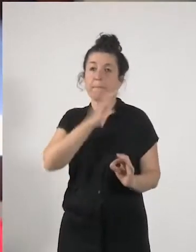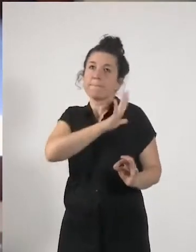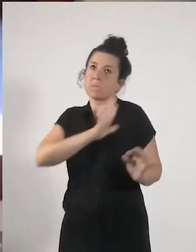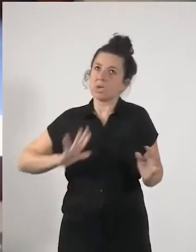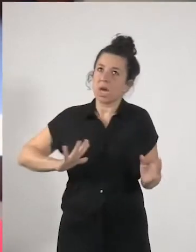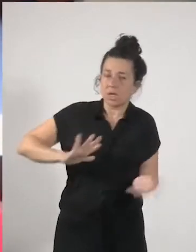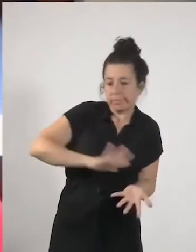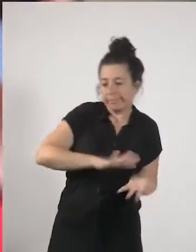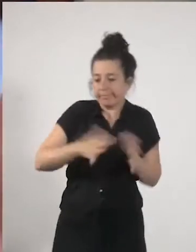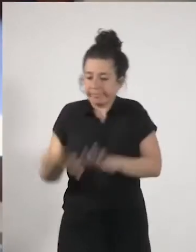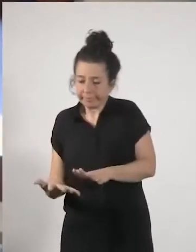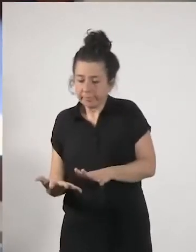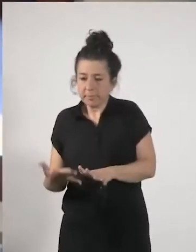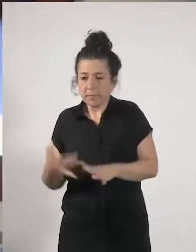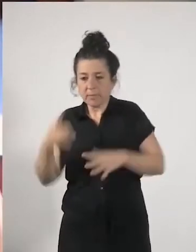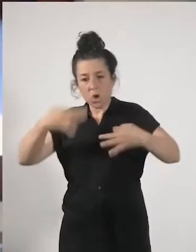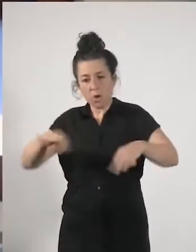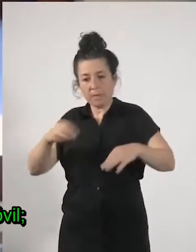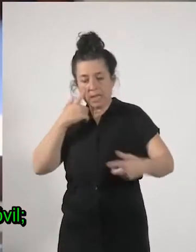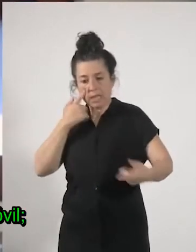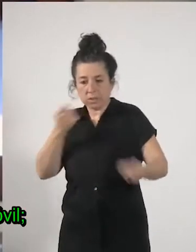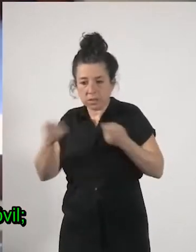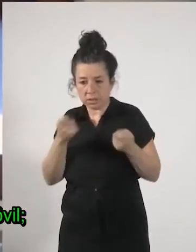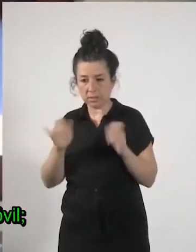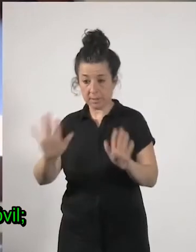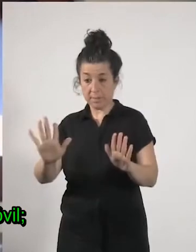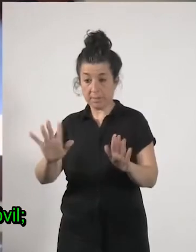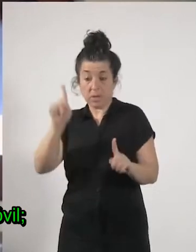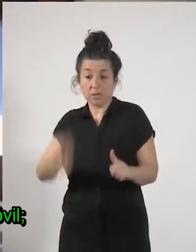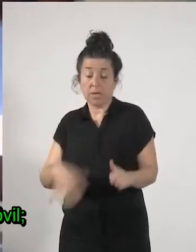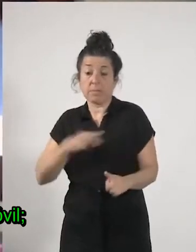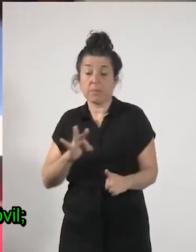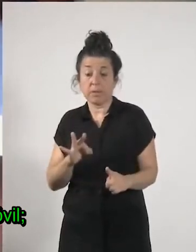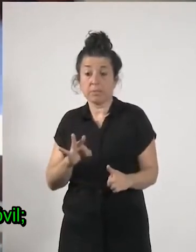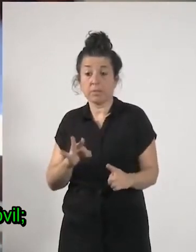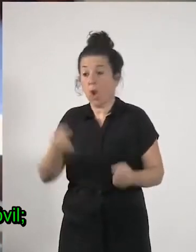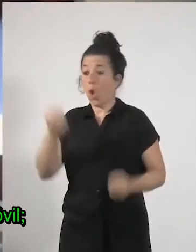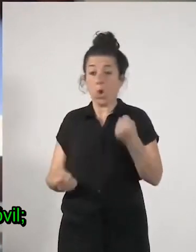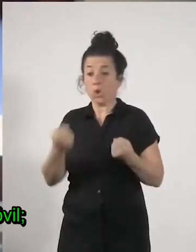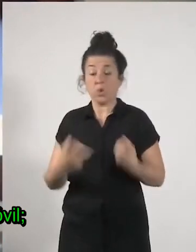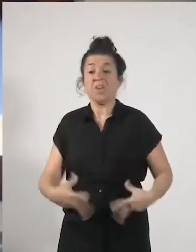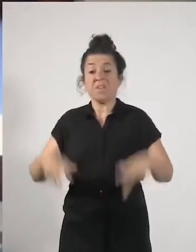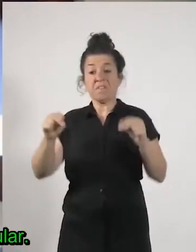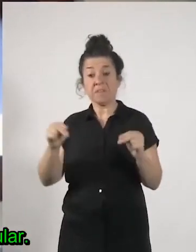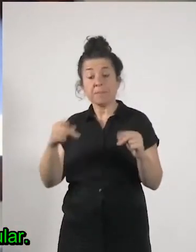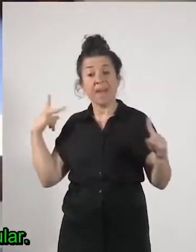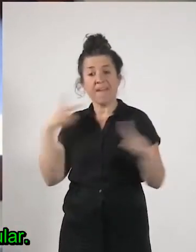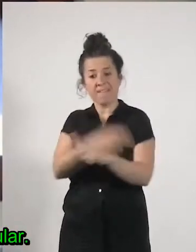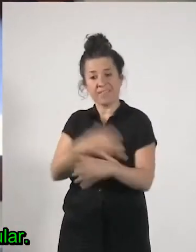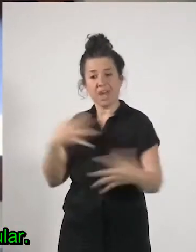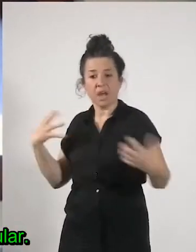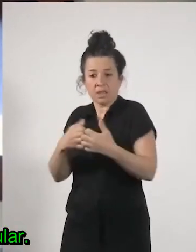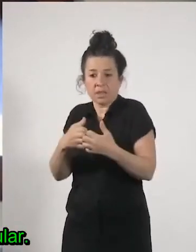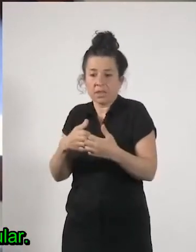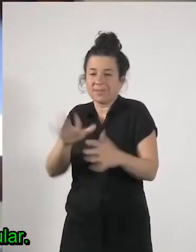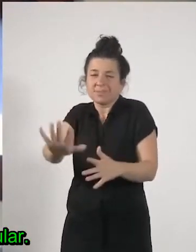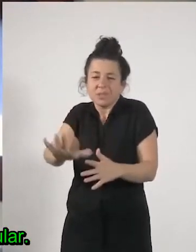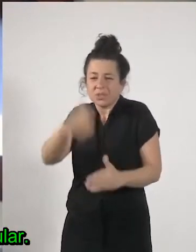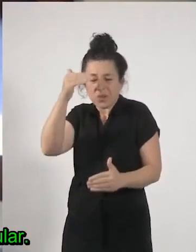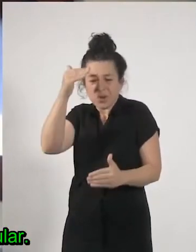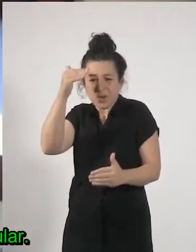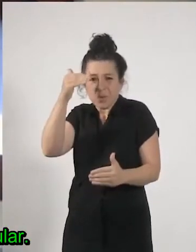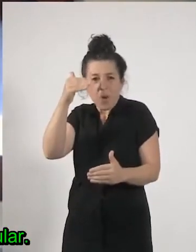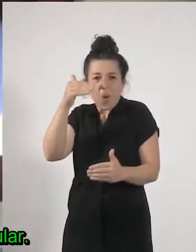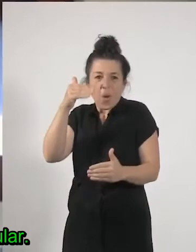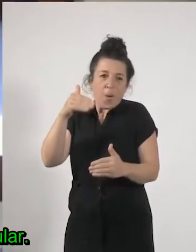por si acaso también podríamos dejar de conducir para no tener accidentes de automóvil también podríamos pero es que eso no es gratis es